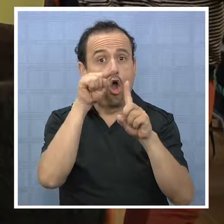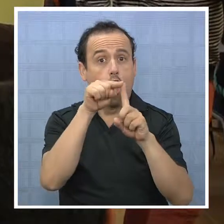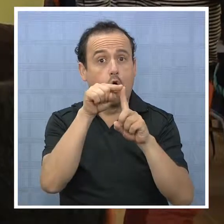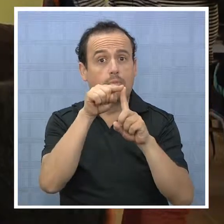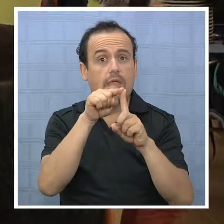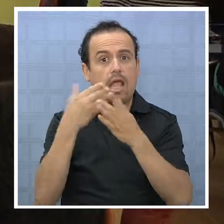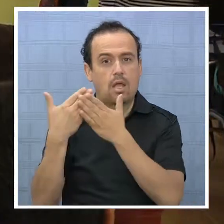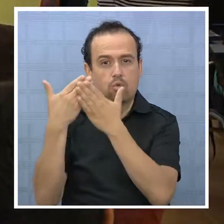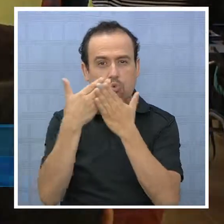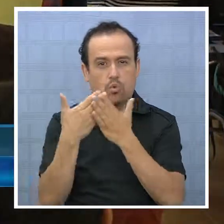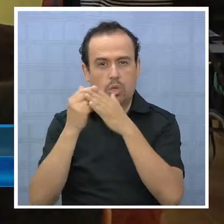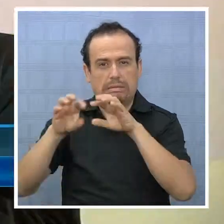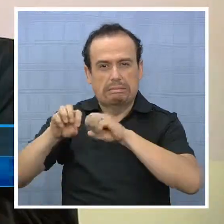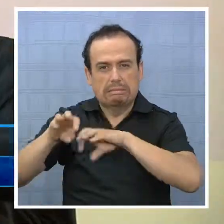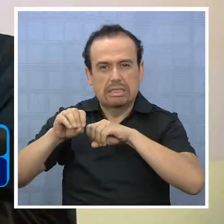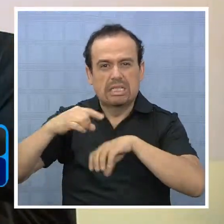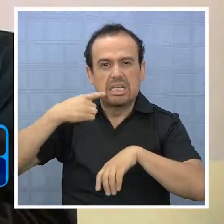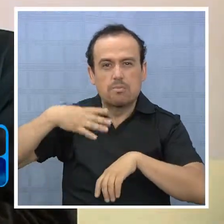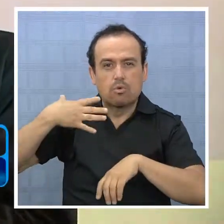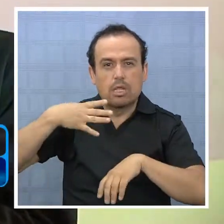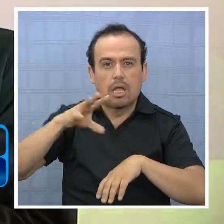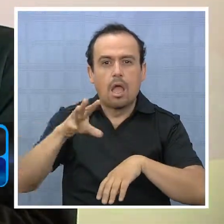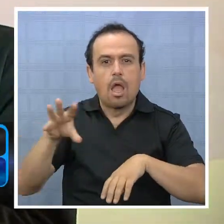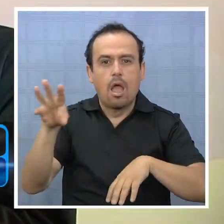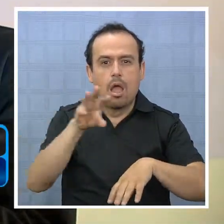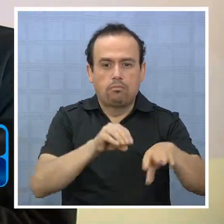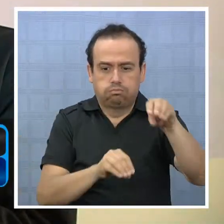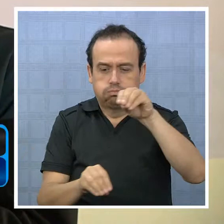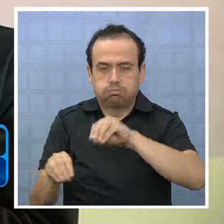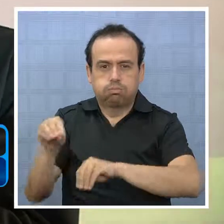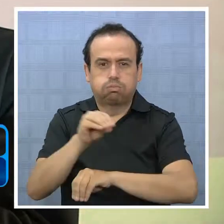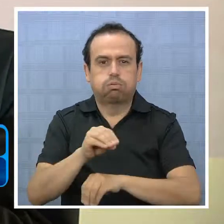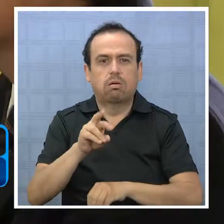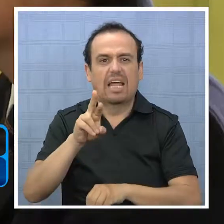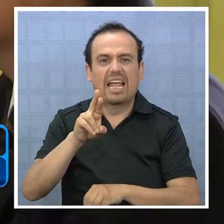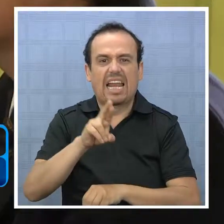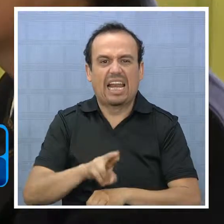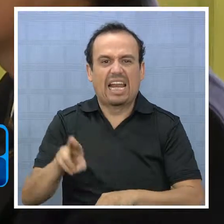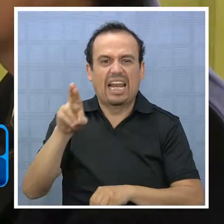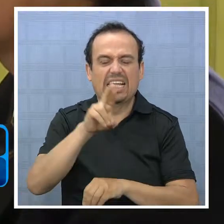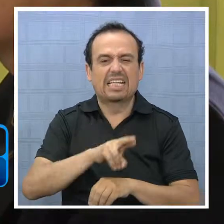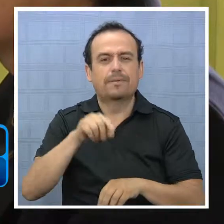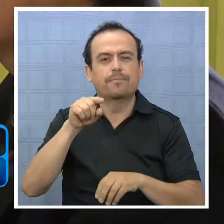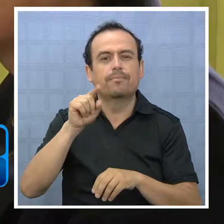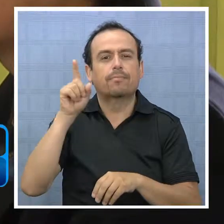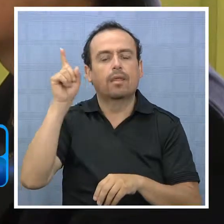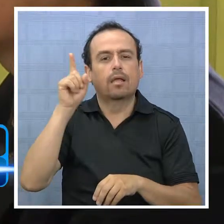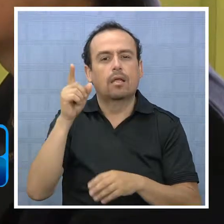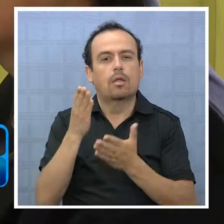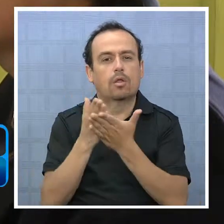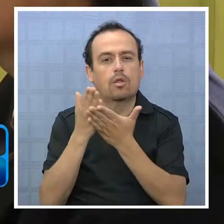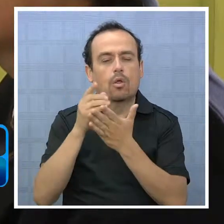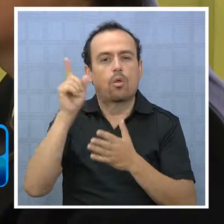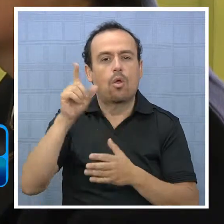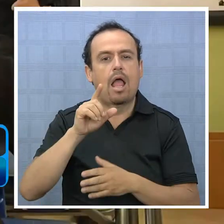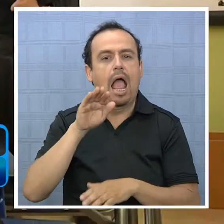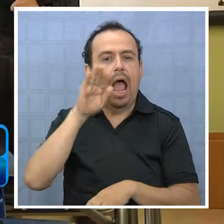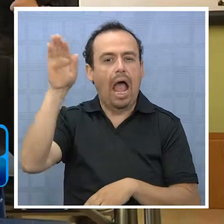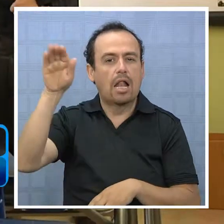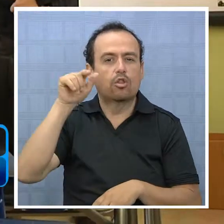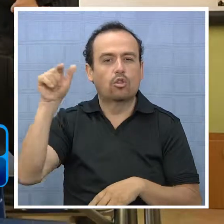Con el objetivo de enseñar a sus alumnos la importancia del reciclaje, el Liceo Bicentenario Mineros Juan Pablo II de Alto Hospicio